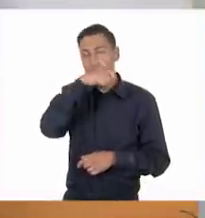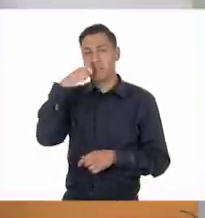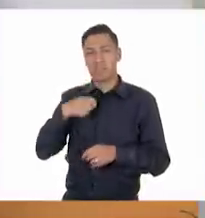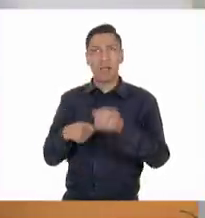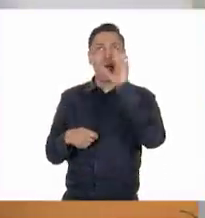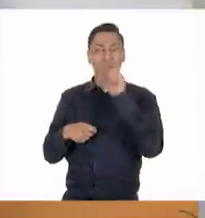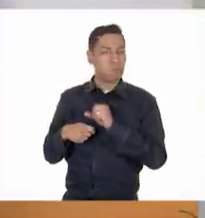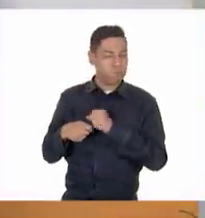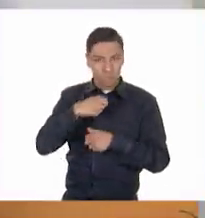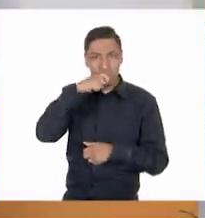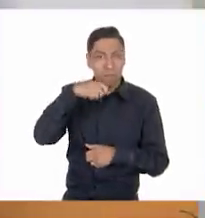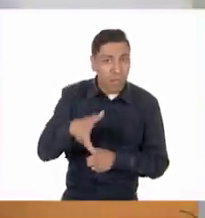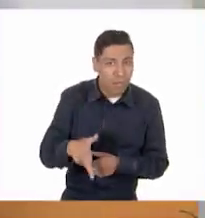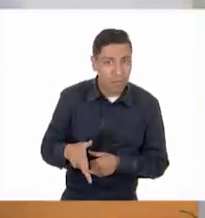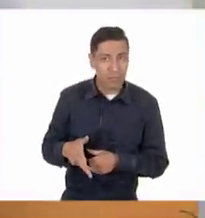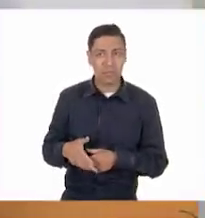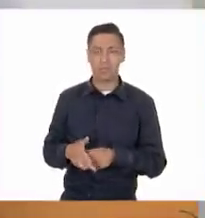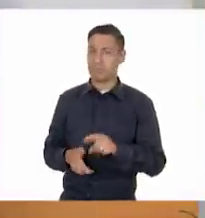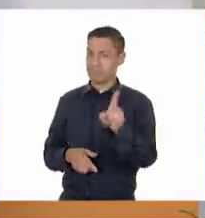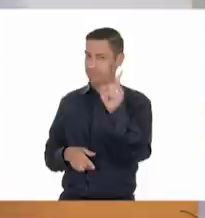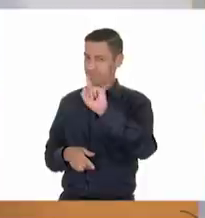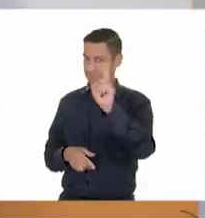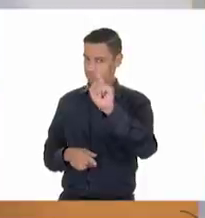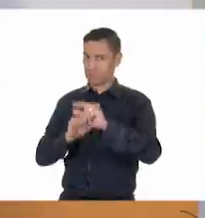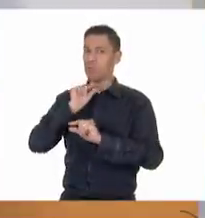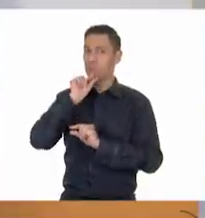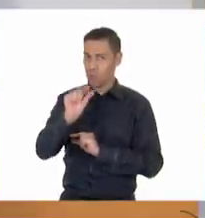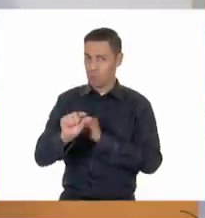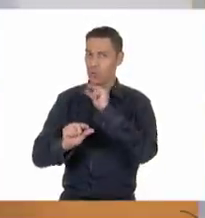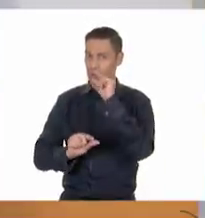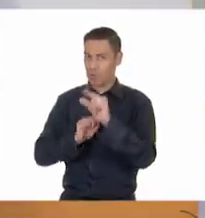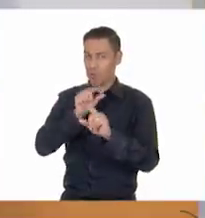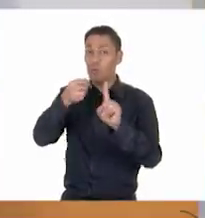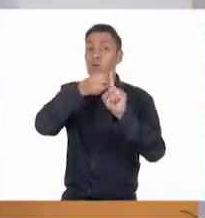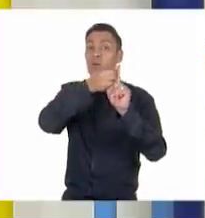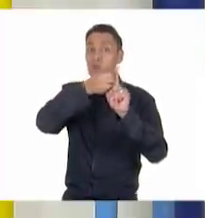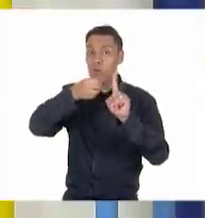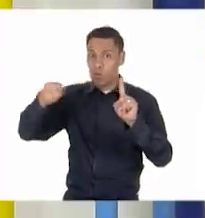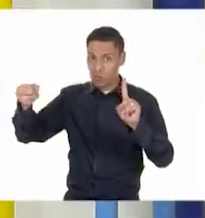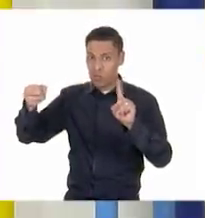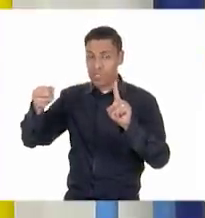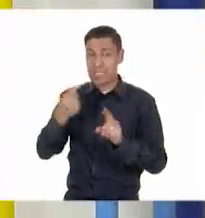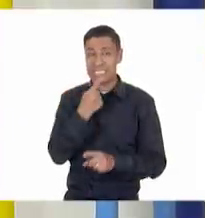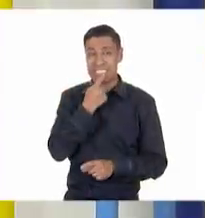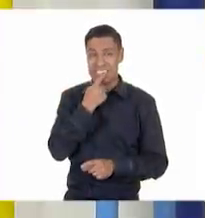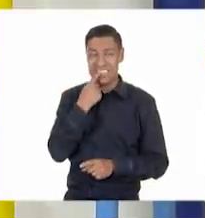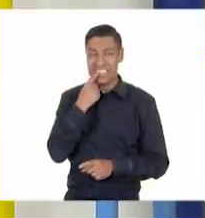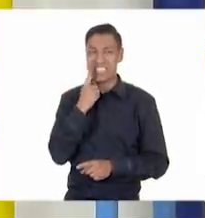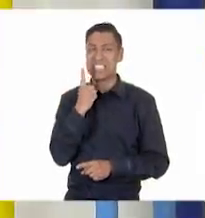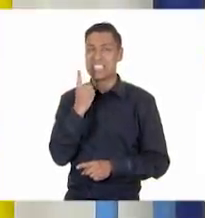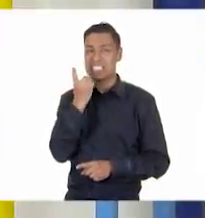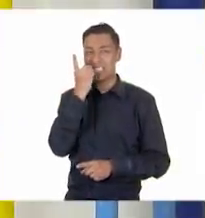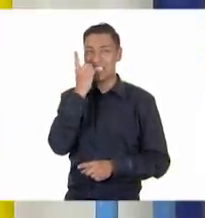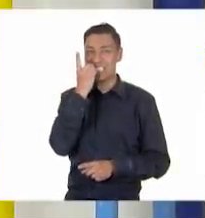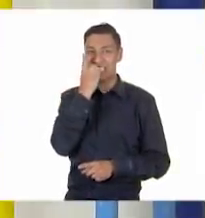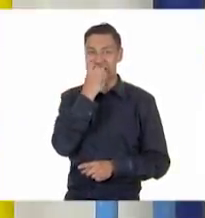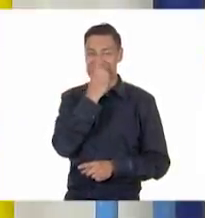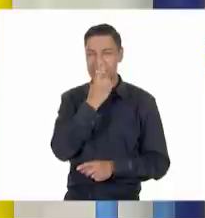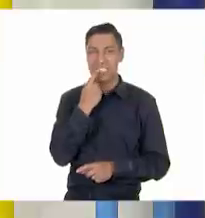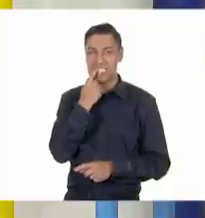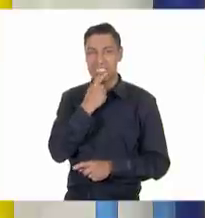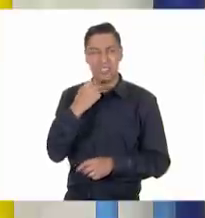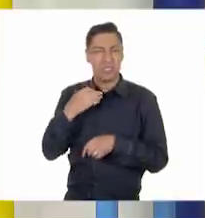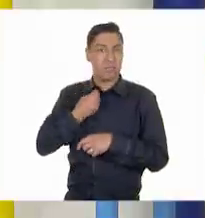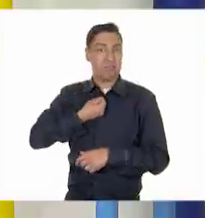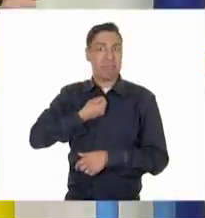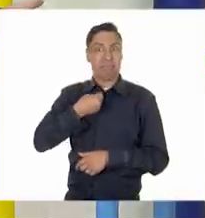lleva un proceso que tenemos que ir aprendiendo poco a poco. Y como decían hace rato, esos dientes nos van a... Sí, nos tienen que